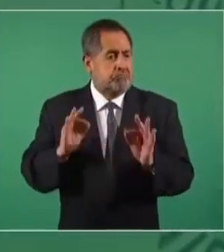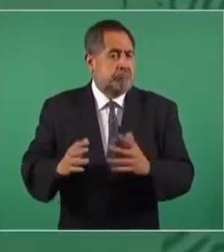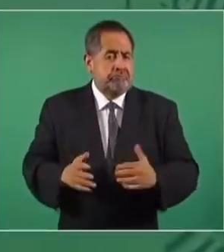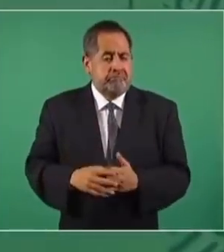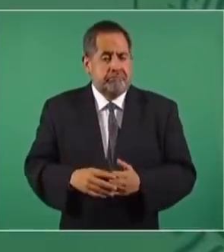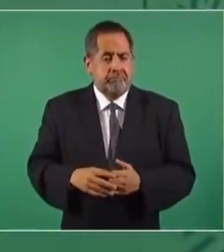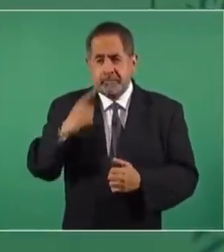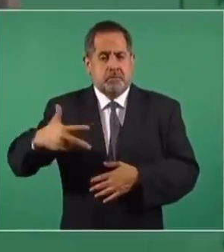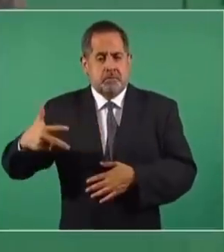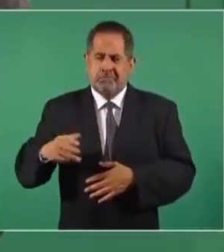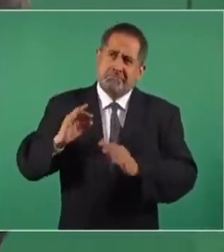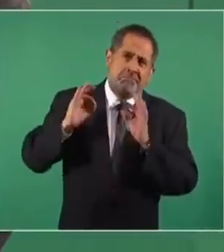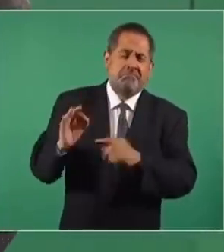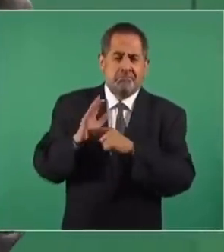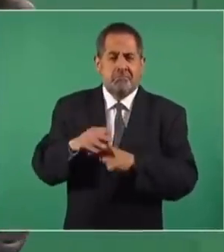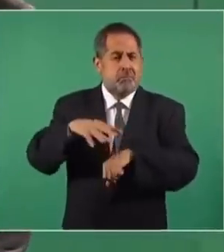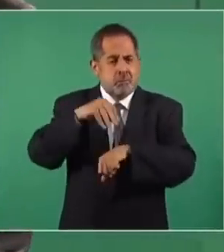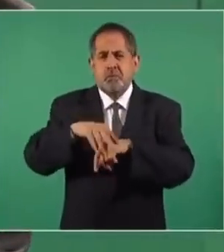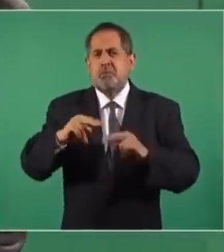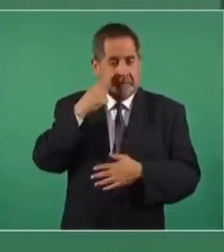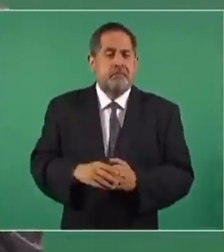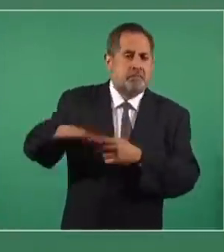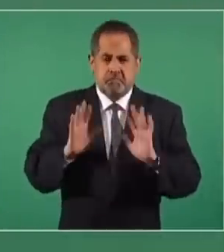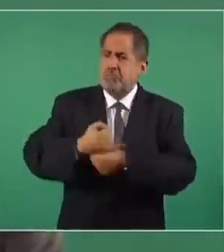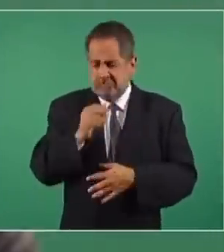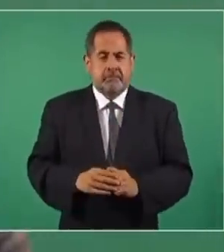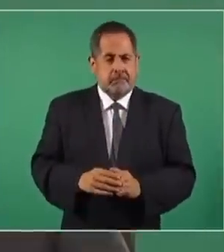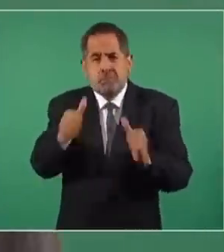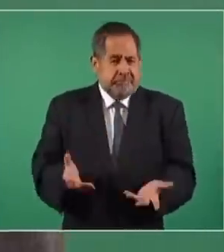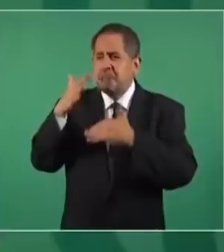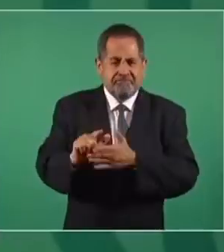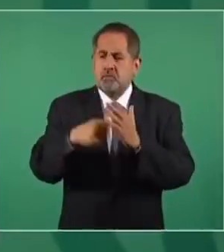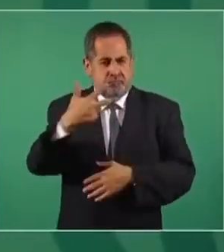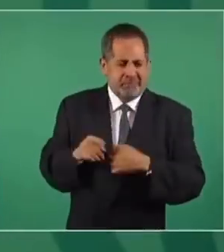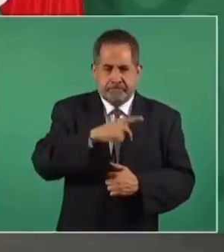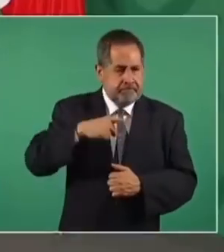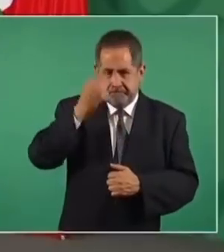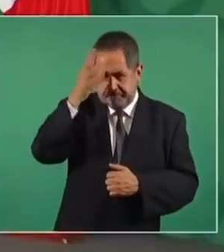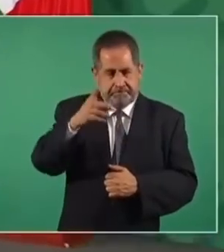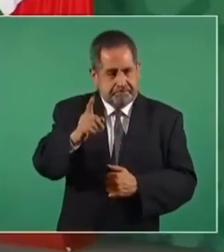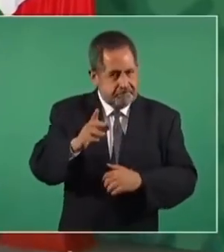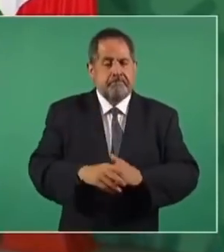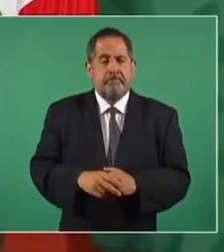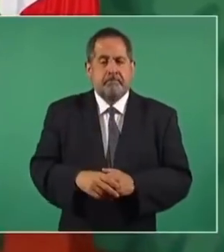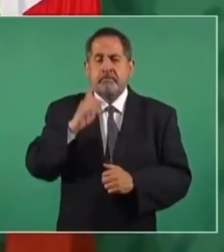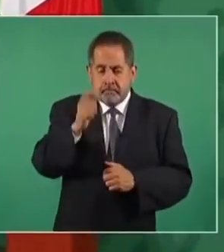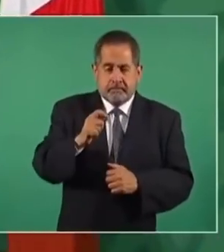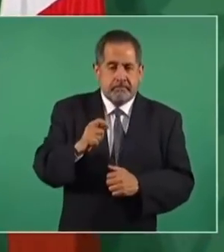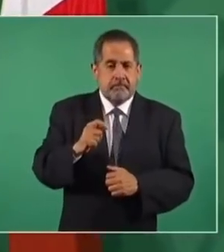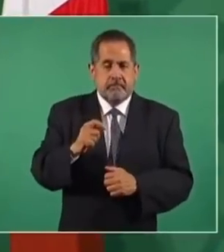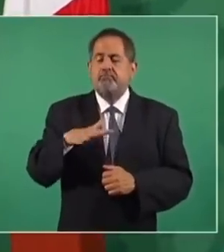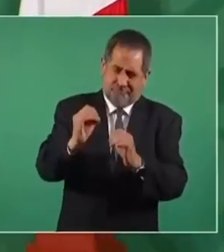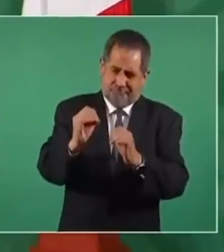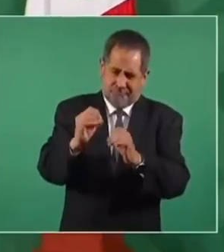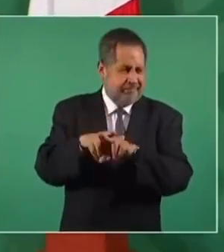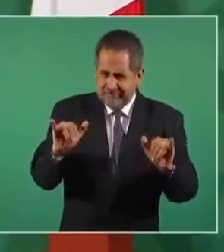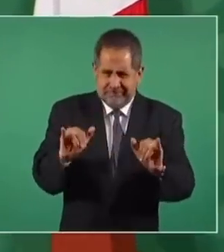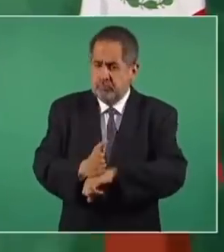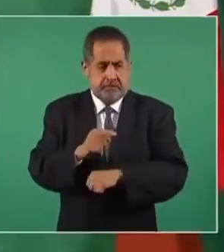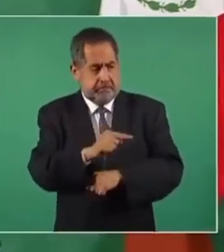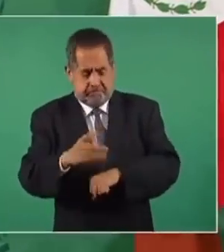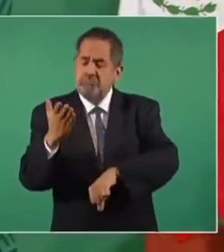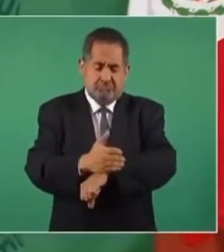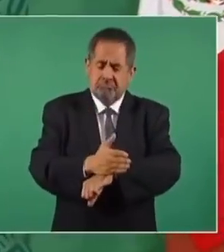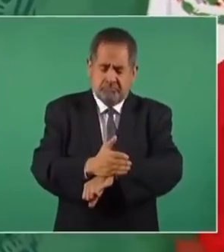Dinamarca, Suecia, Noruega. Les voy a adorar la píldora. Entonces, la fórmula es cero corrupción, cero